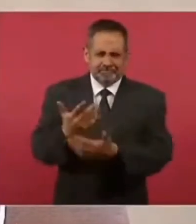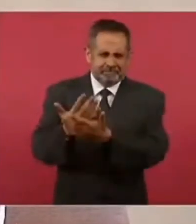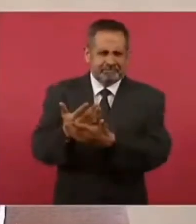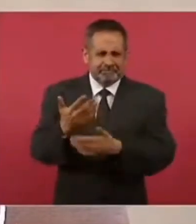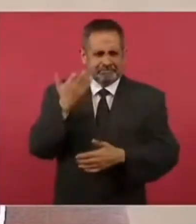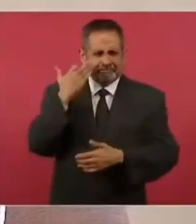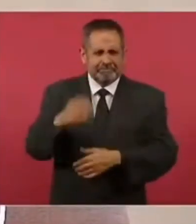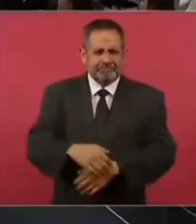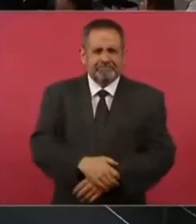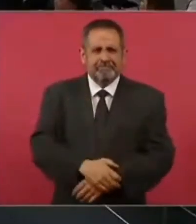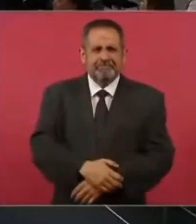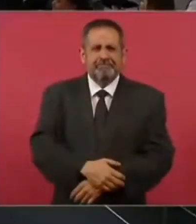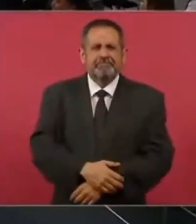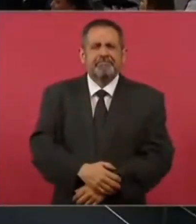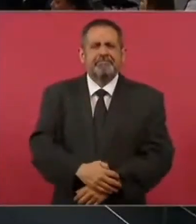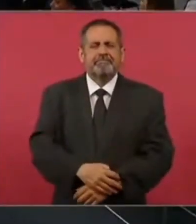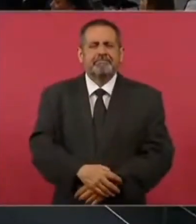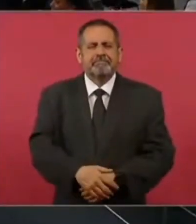Todavía.